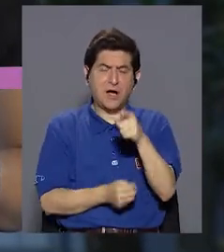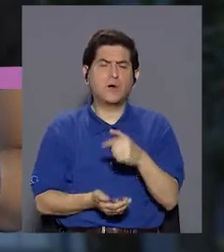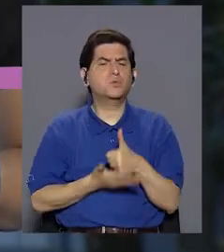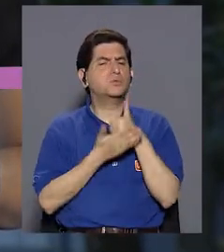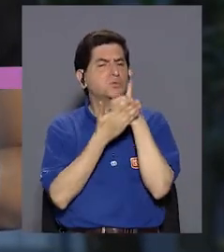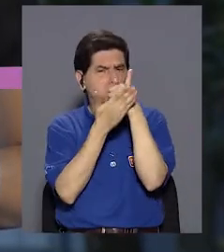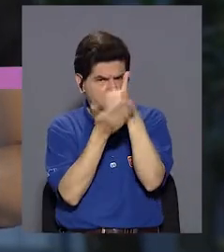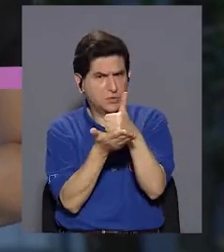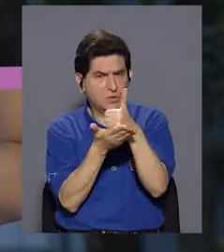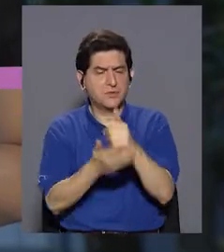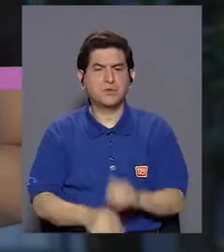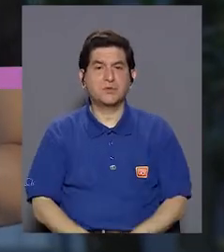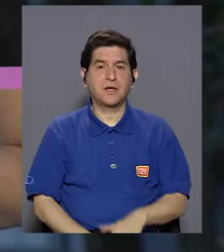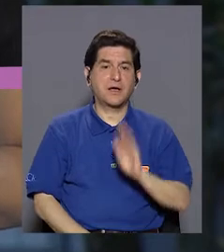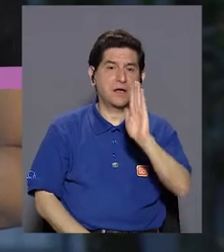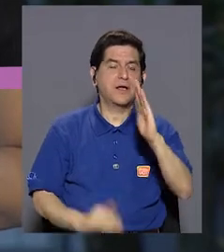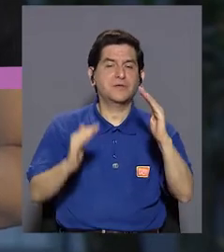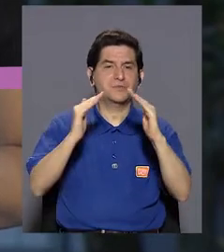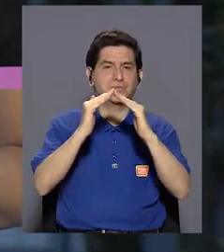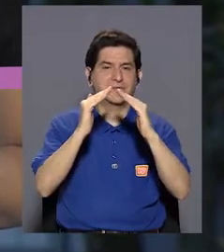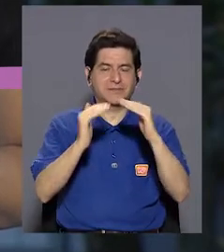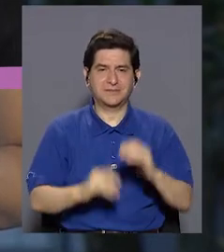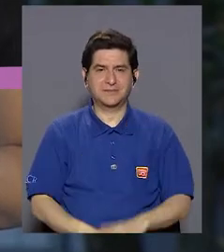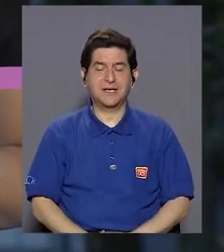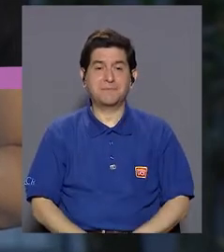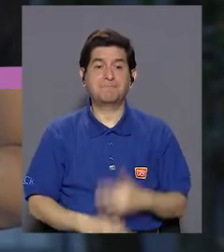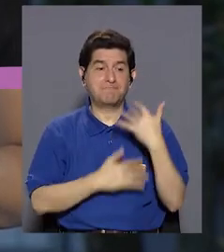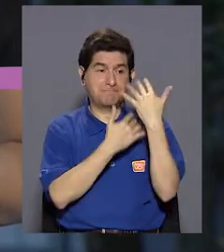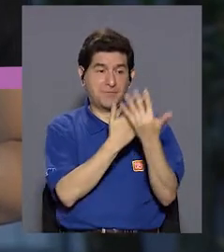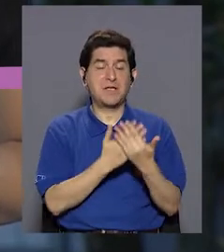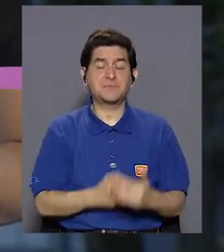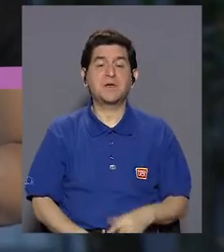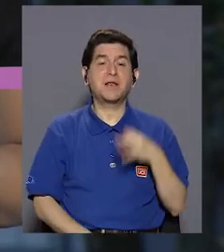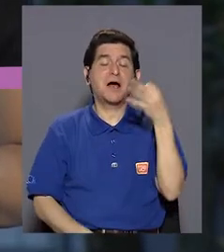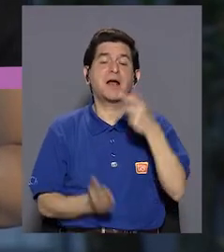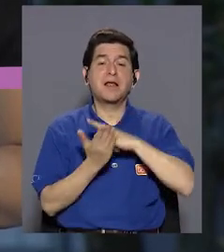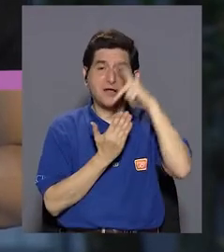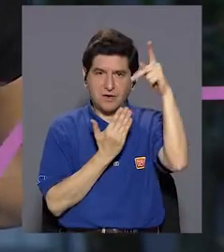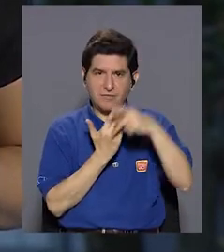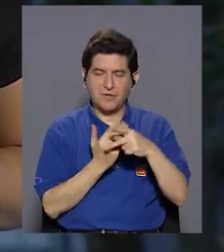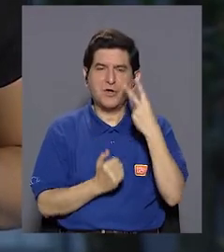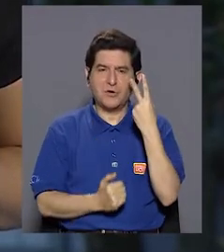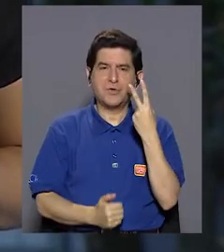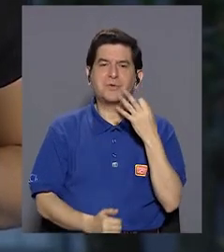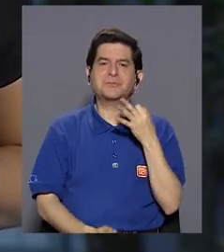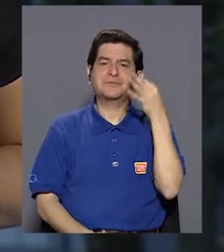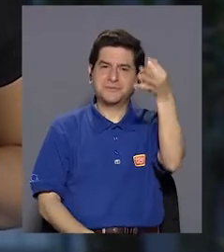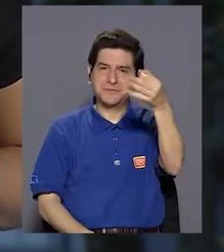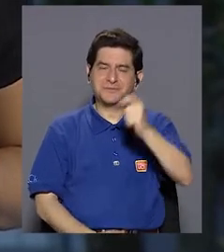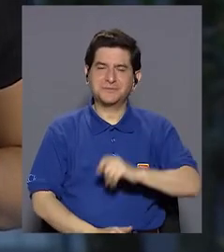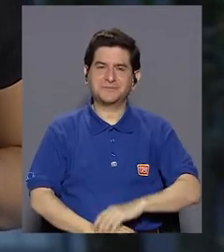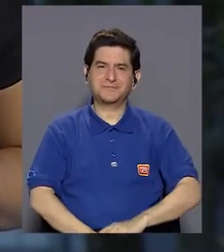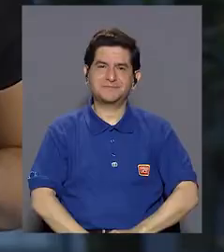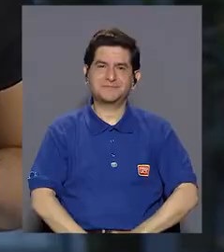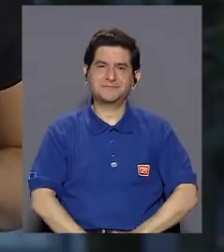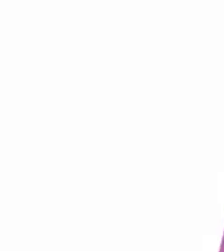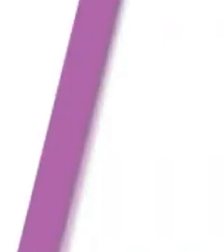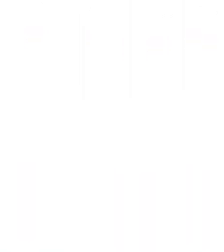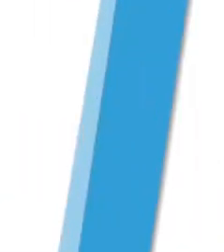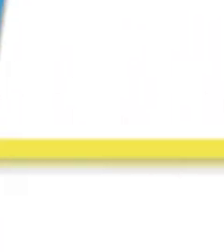intoxicaciones les sea de gran utilidad allá en sus hogares. Les esperamos en nuestra próxima edición. Hasta pronto.